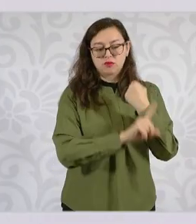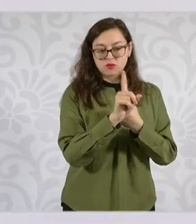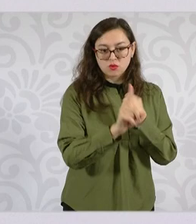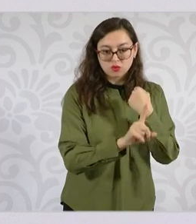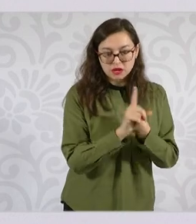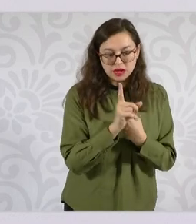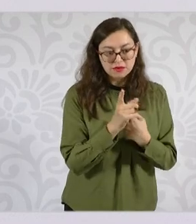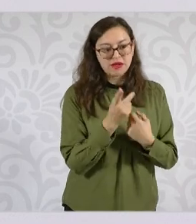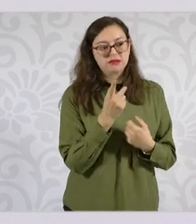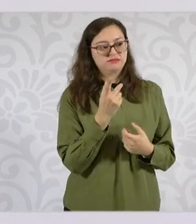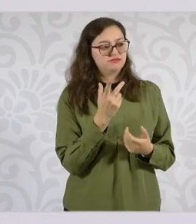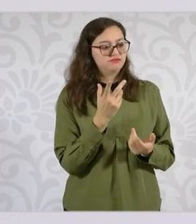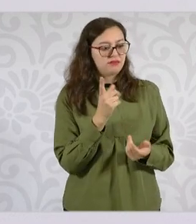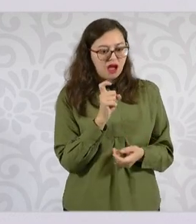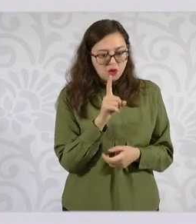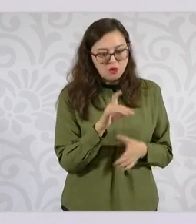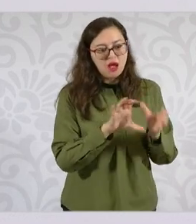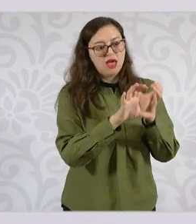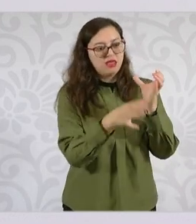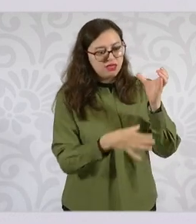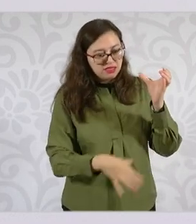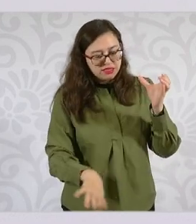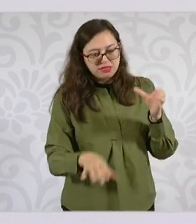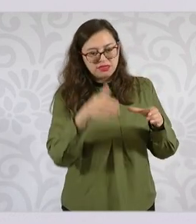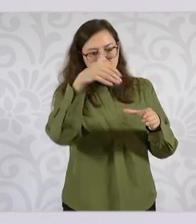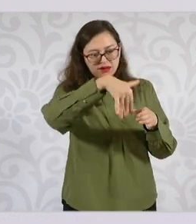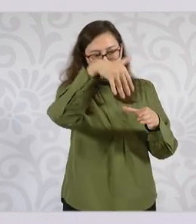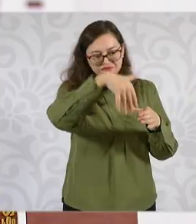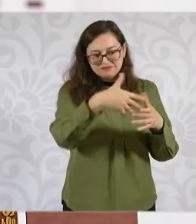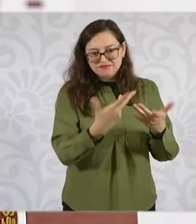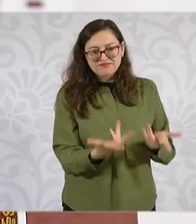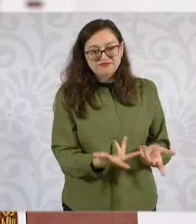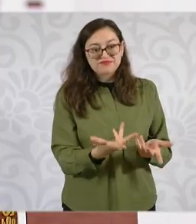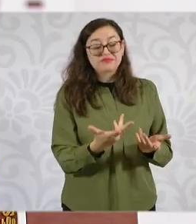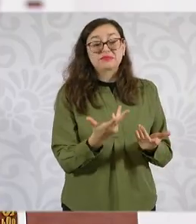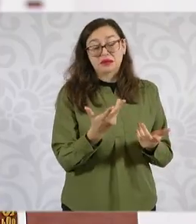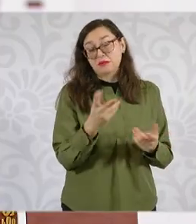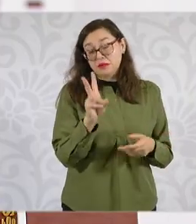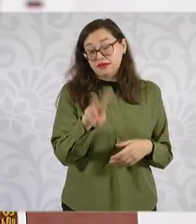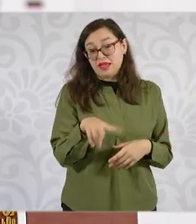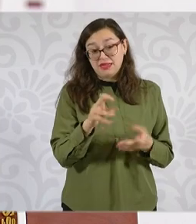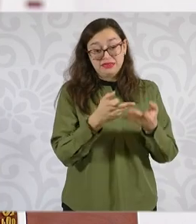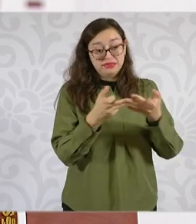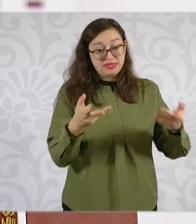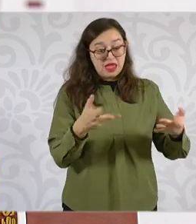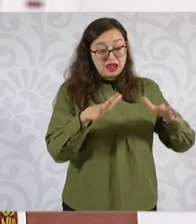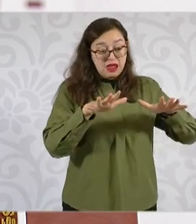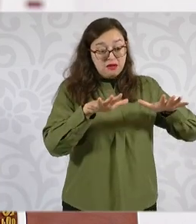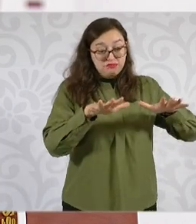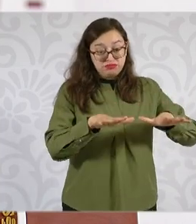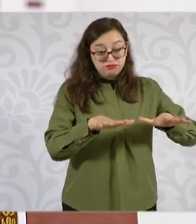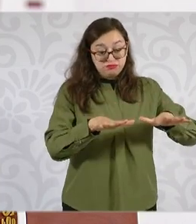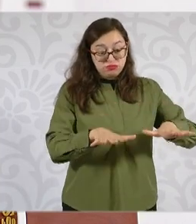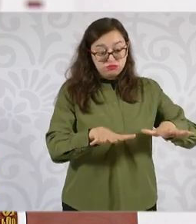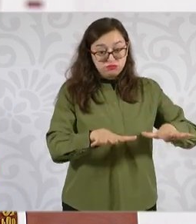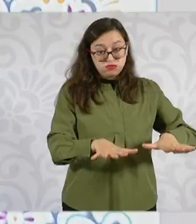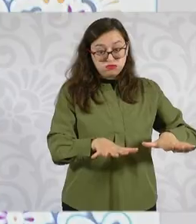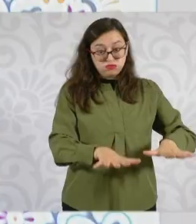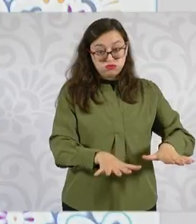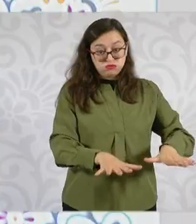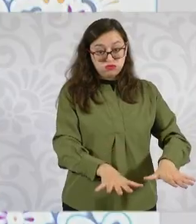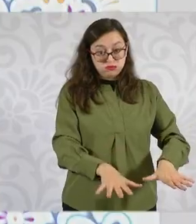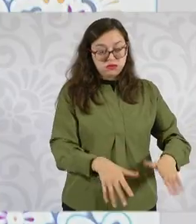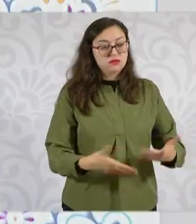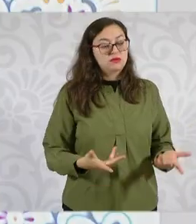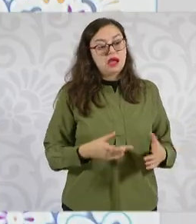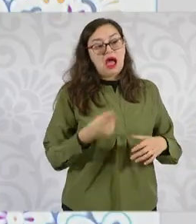acceso a agua potable, drenaje, porque además es una zona que se hunde por la extracción de agua desde